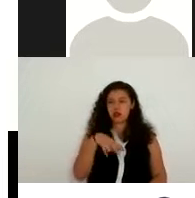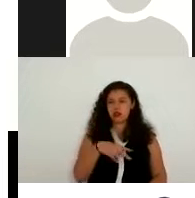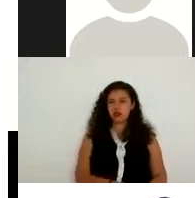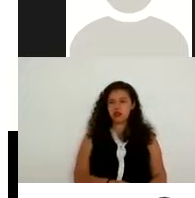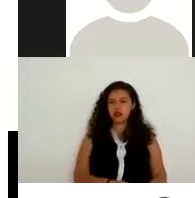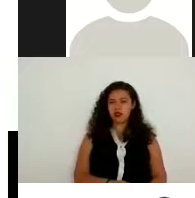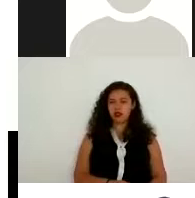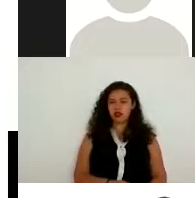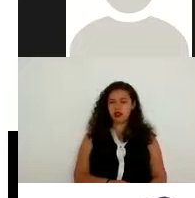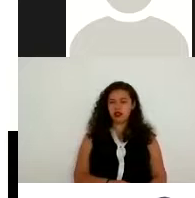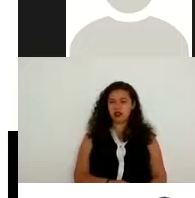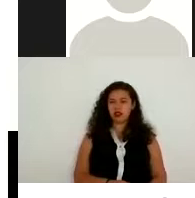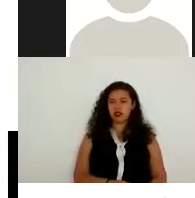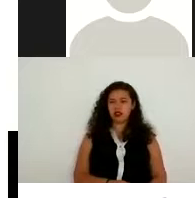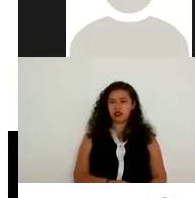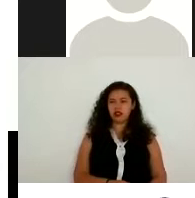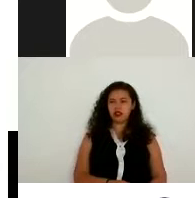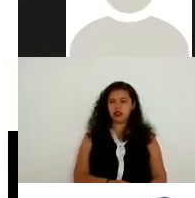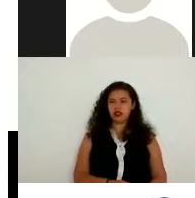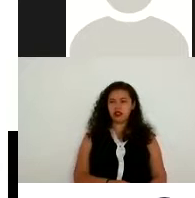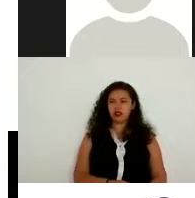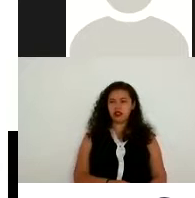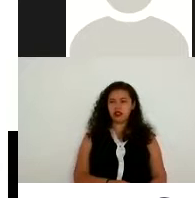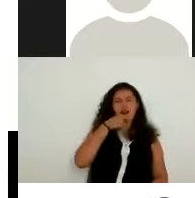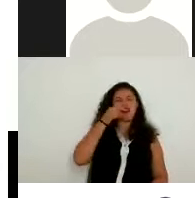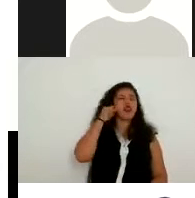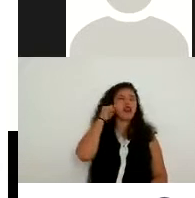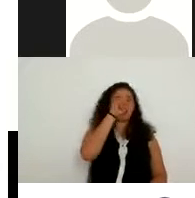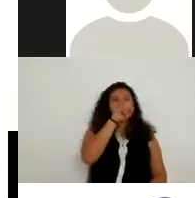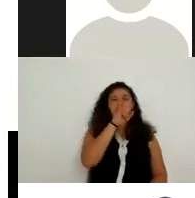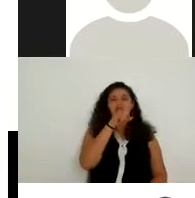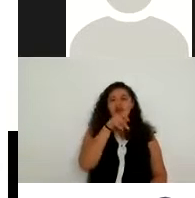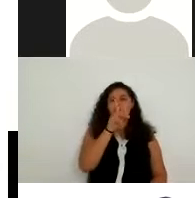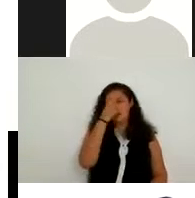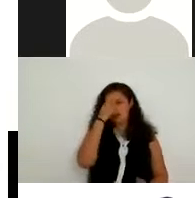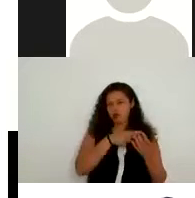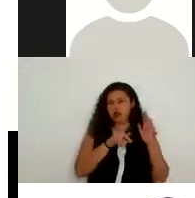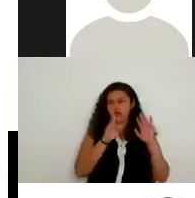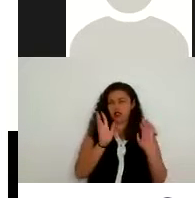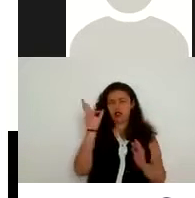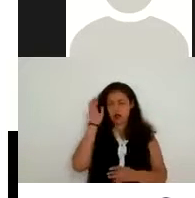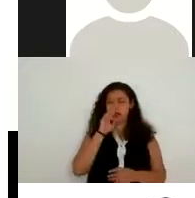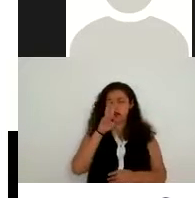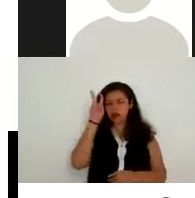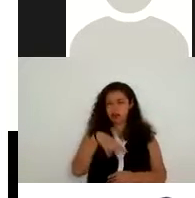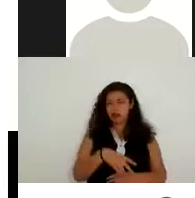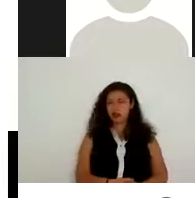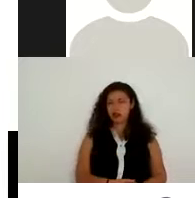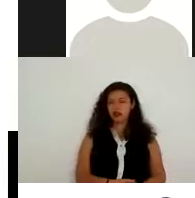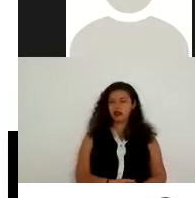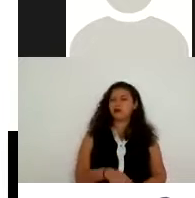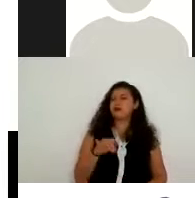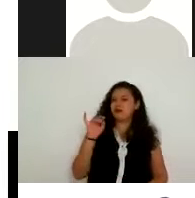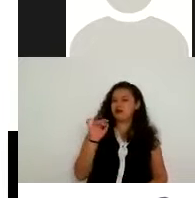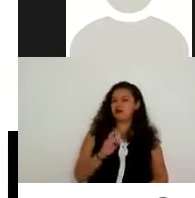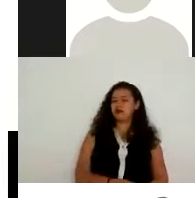lejano Alejandro del audio del micrófono pero me parece que ya escuchan mejor ¿verdad? sí muchas gracias